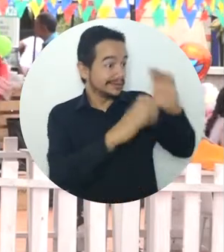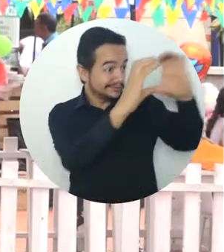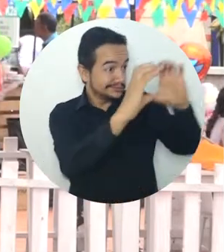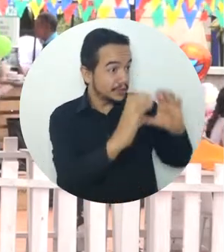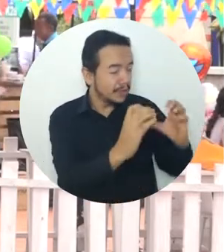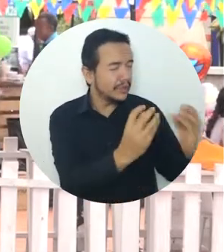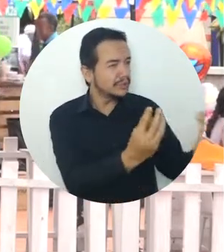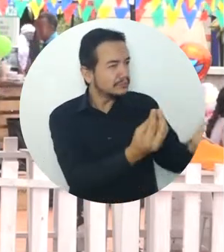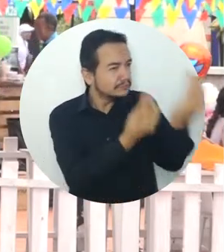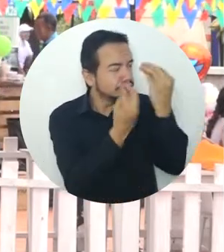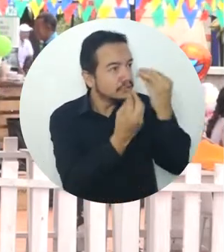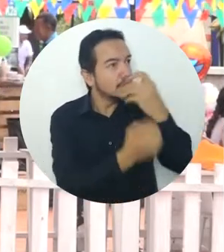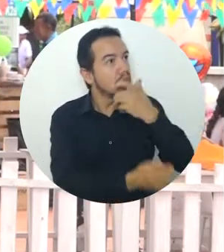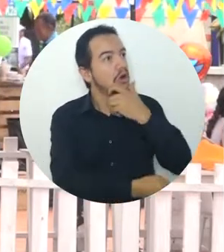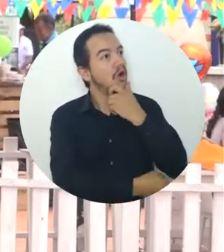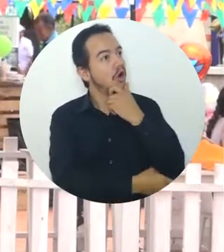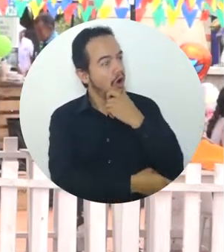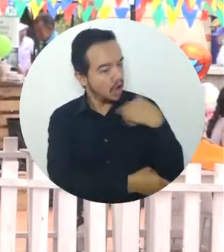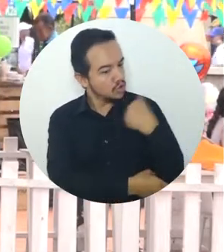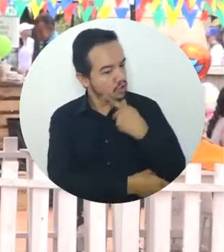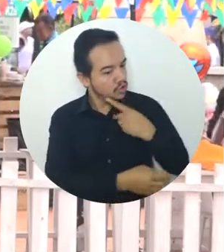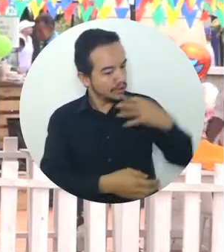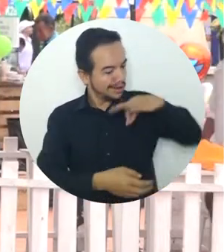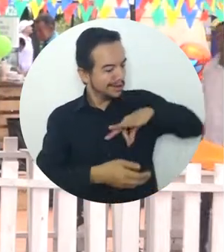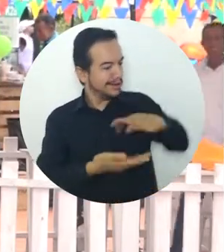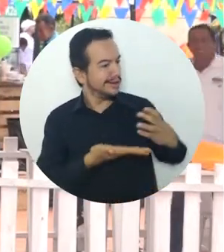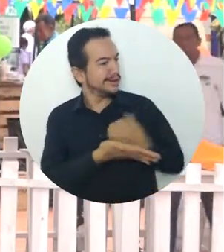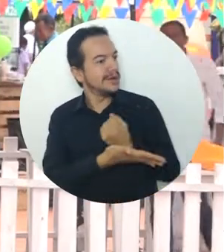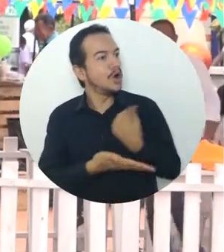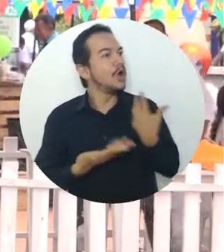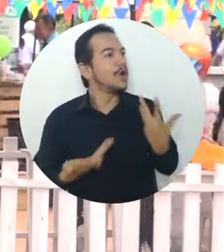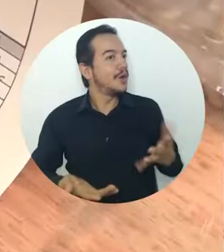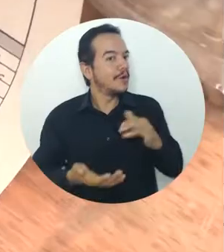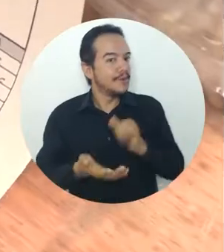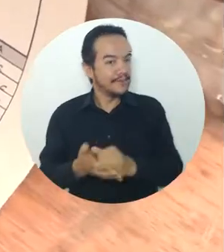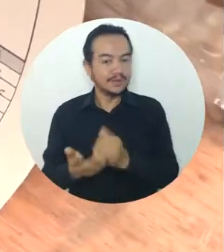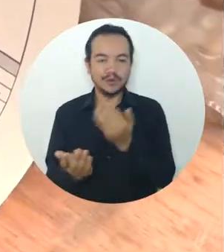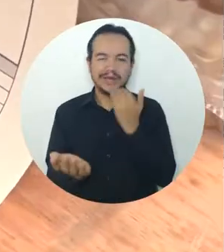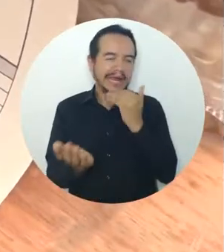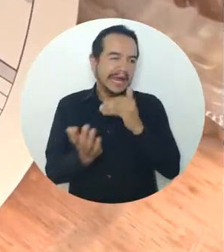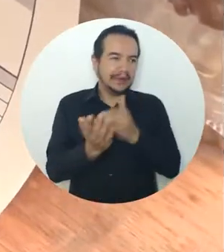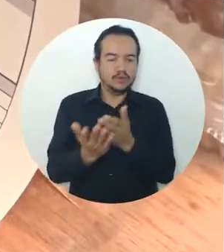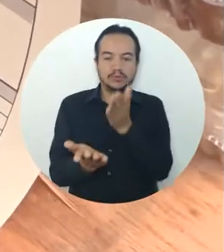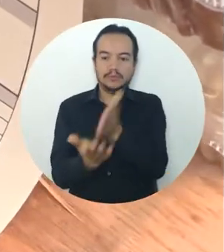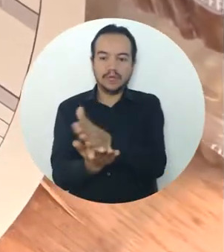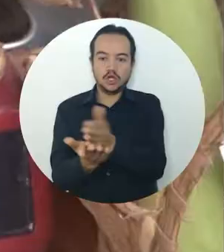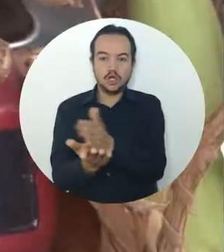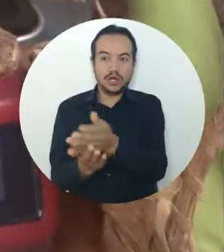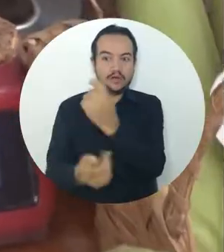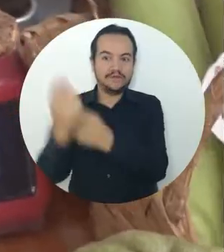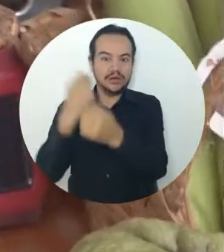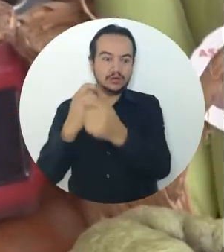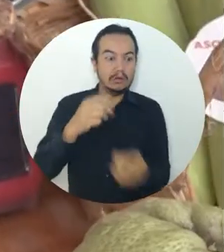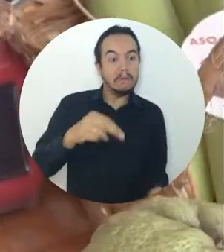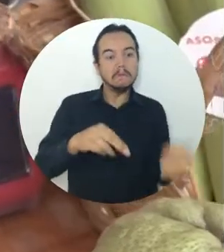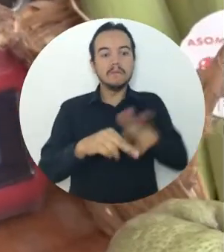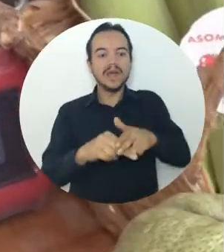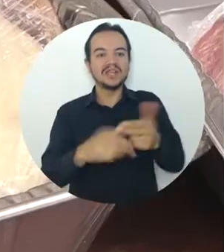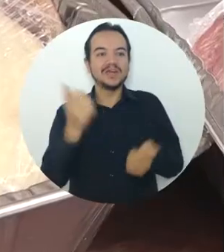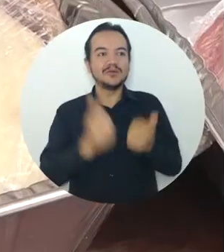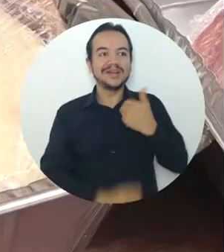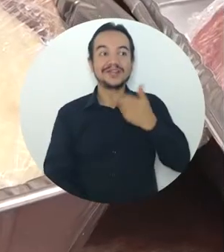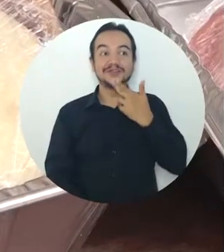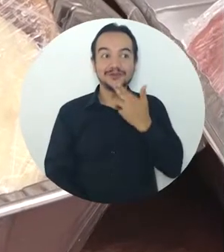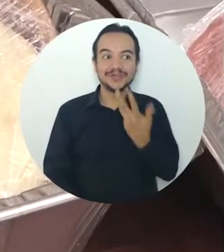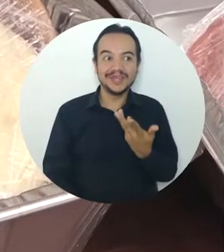Cámara de Comercio nosotros hemos aprendido que nosotros llevamos ganancias en ese valor agregado. Por ejemplo, tenemos la yuca y